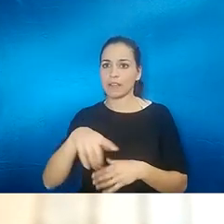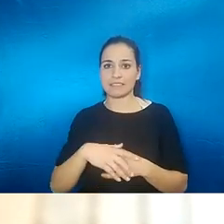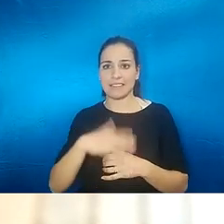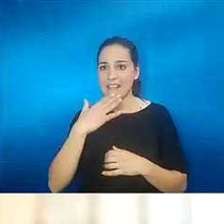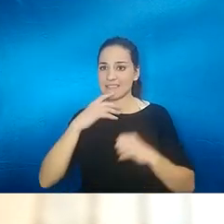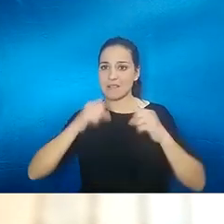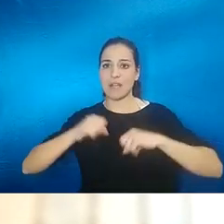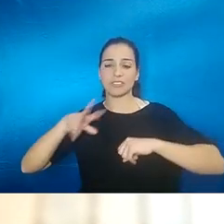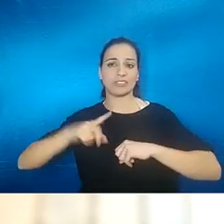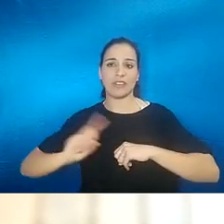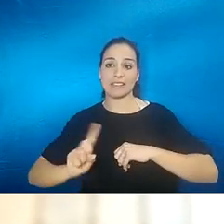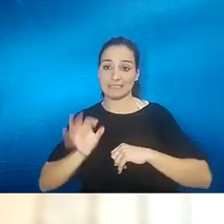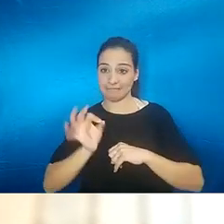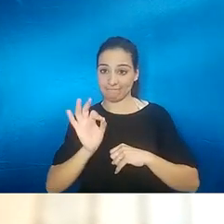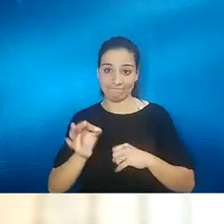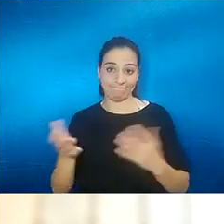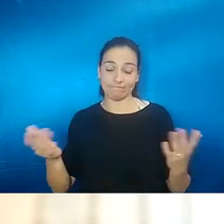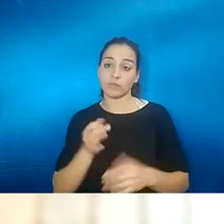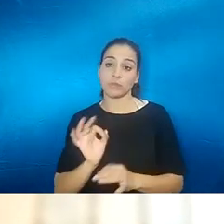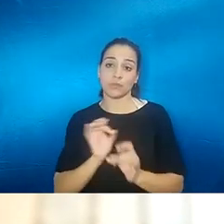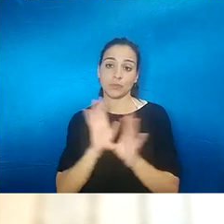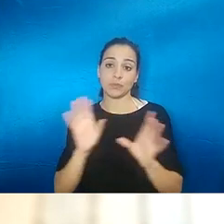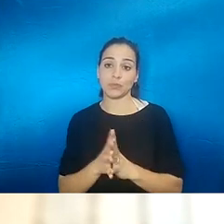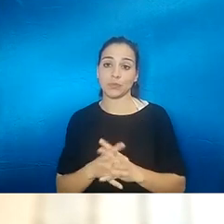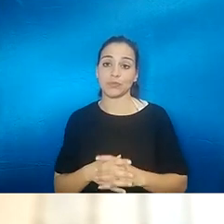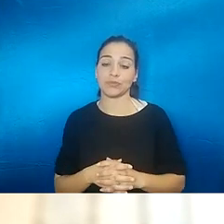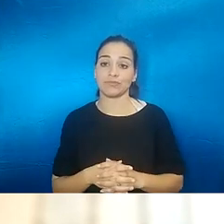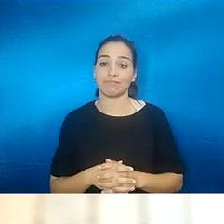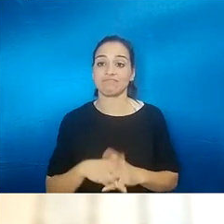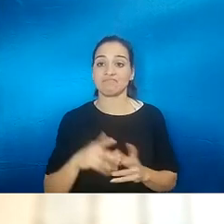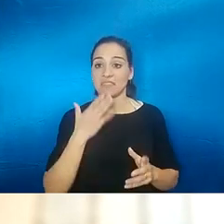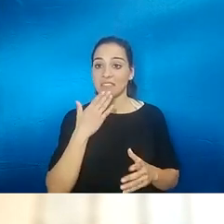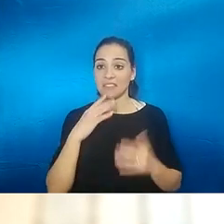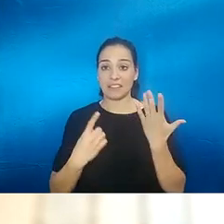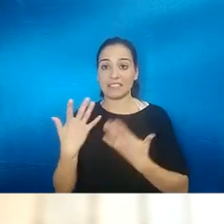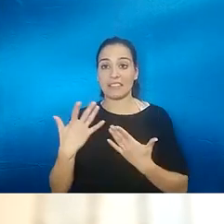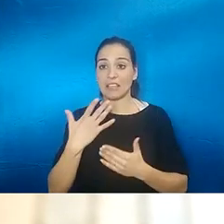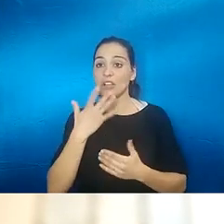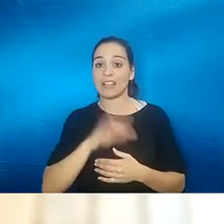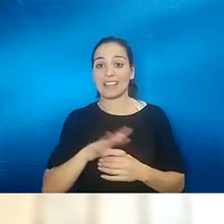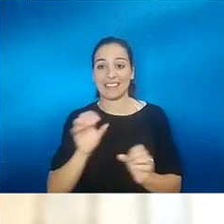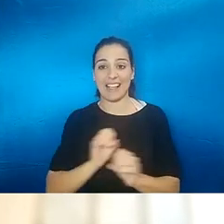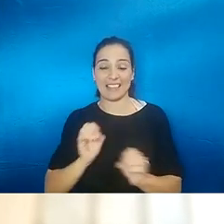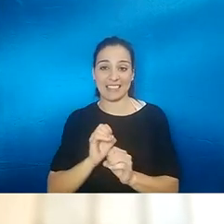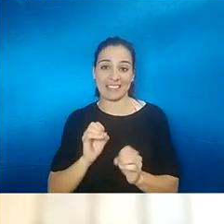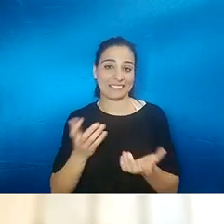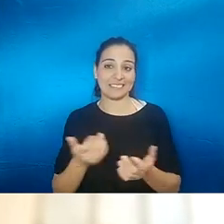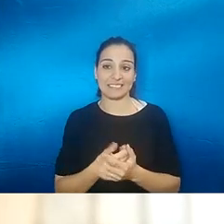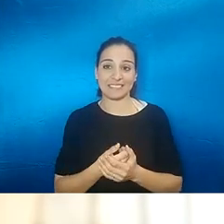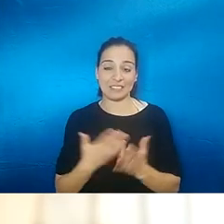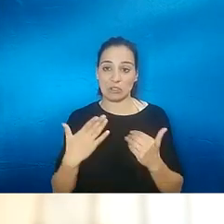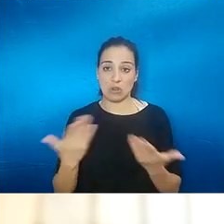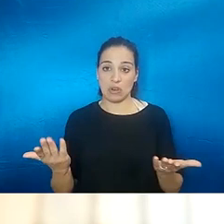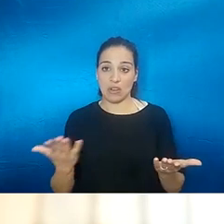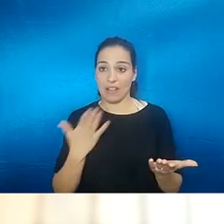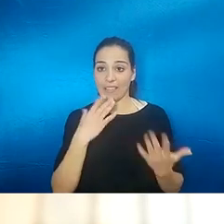esas edades ninguno efectivamente o sea nadie ha llegado a los 65 años los que están aquí son personas que ninguno tiene